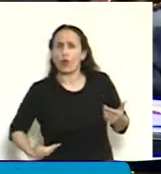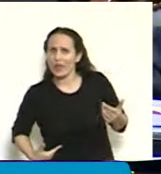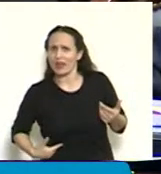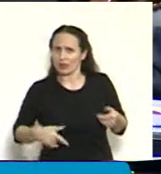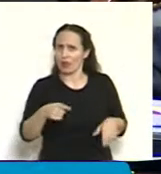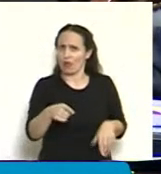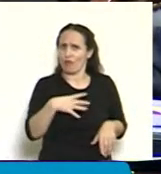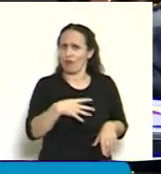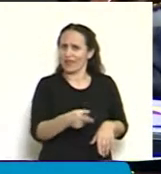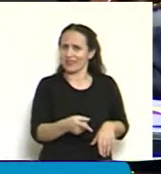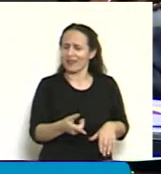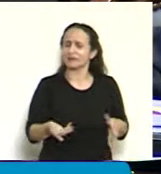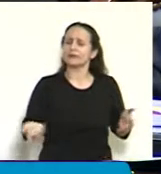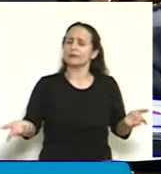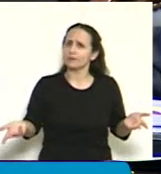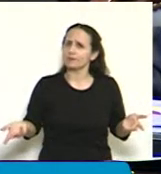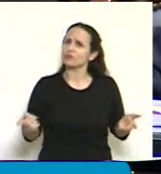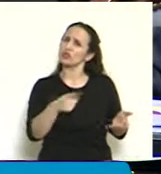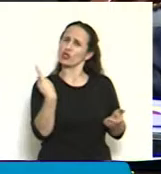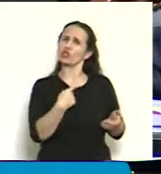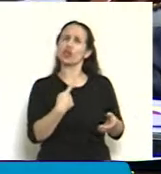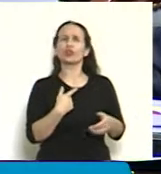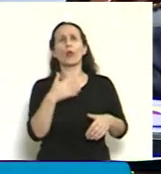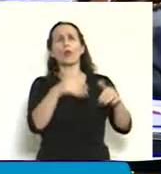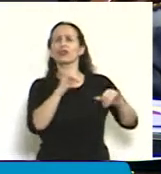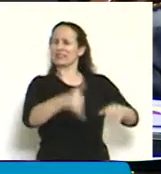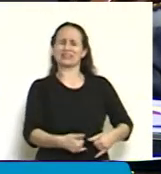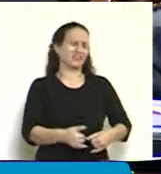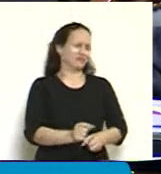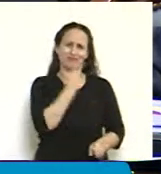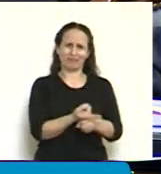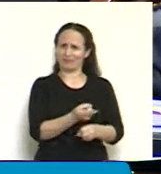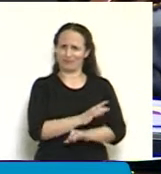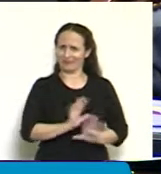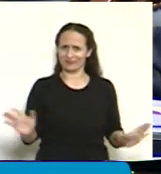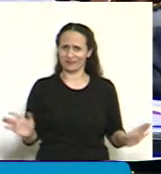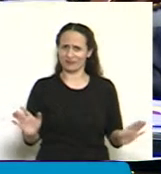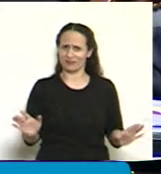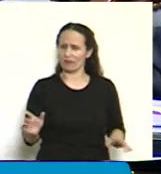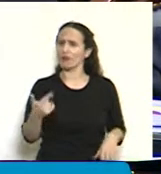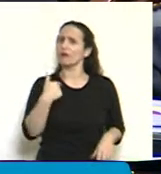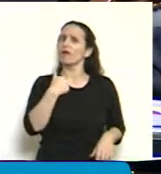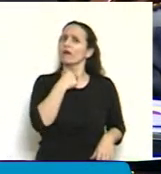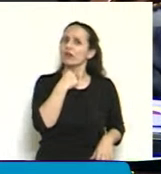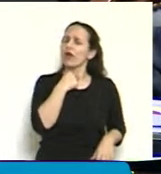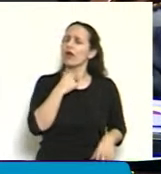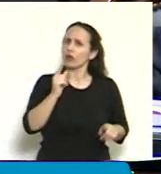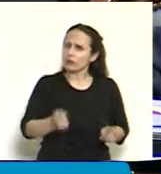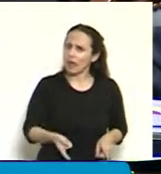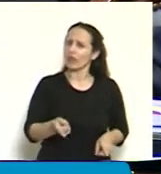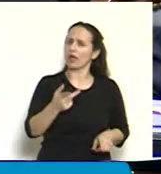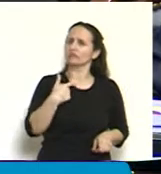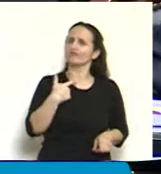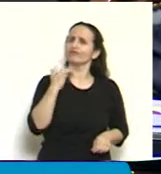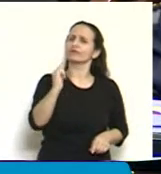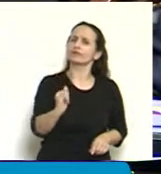Es decir, que de ninguna manera podemos acompañarlo por esta vía. Y quiero mostrar, creo que